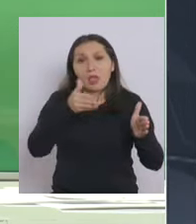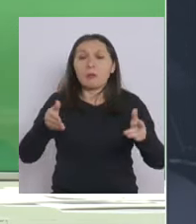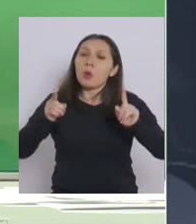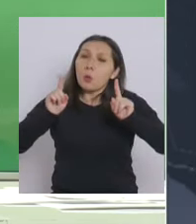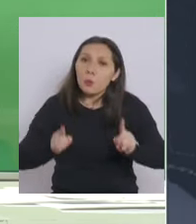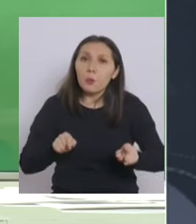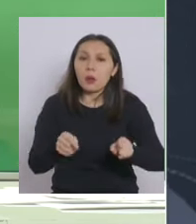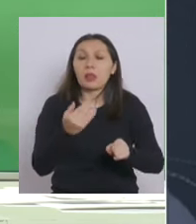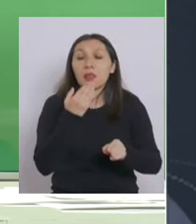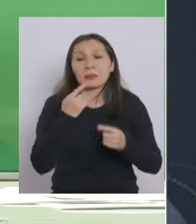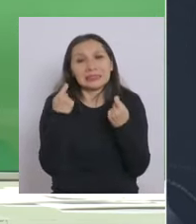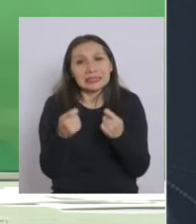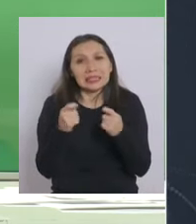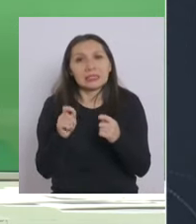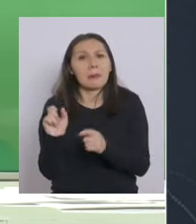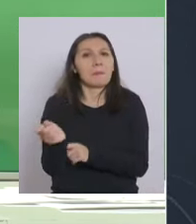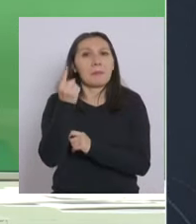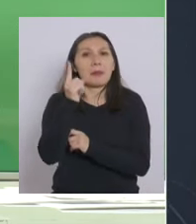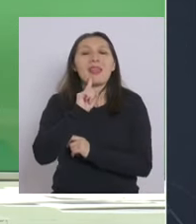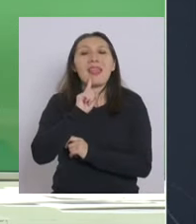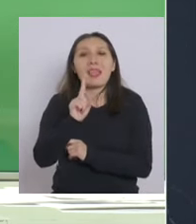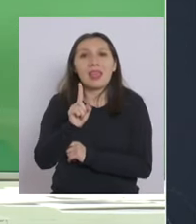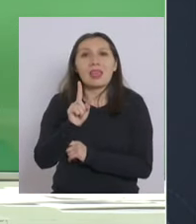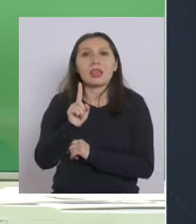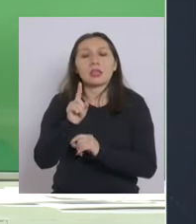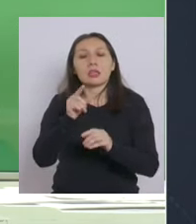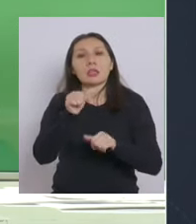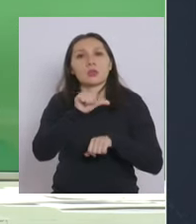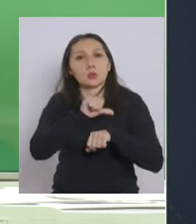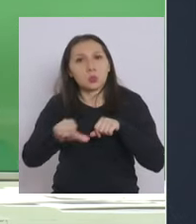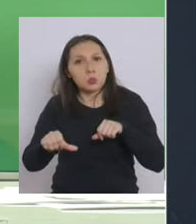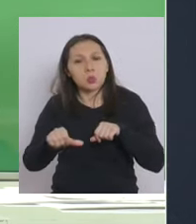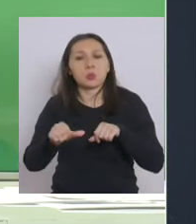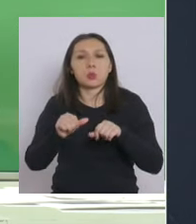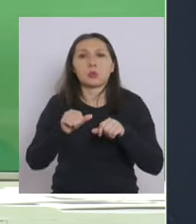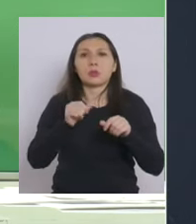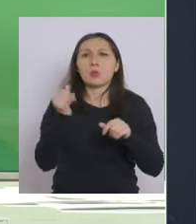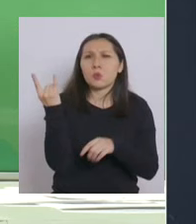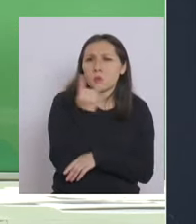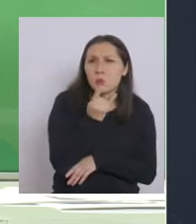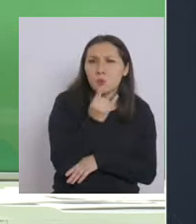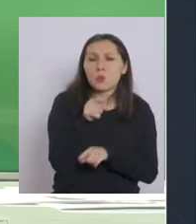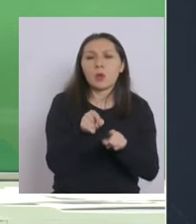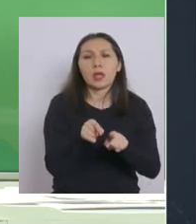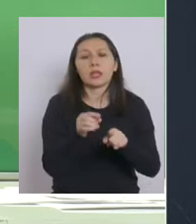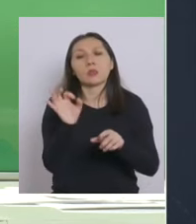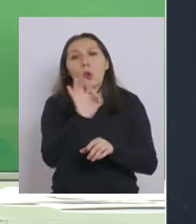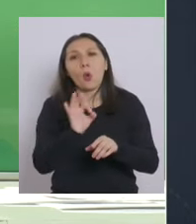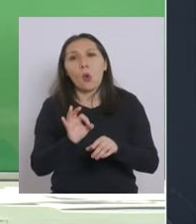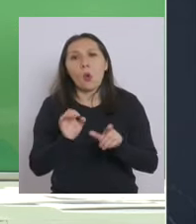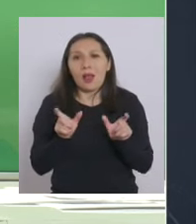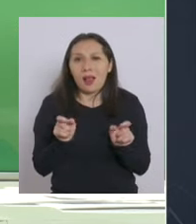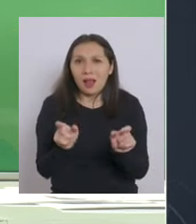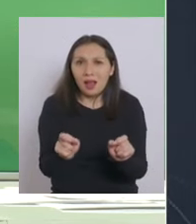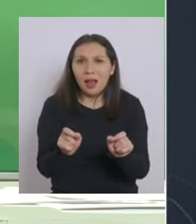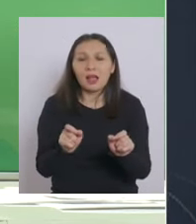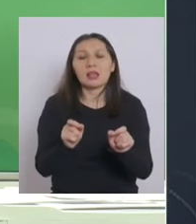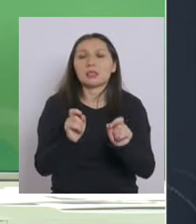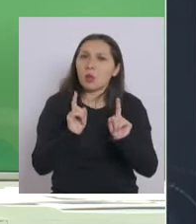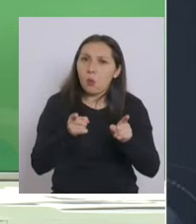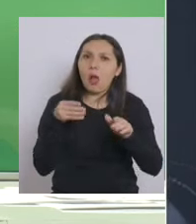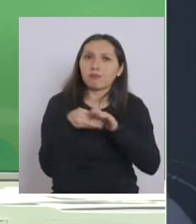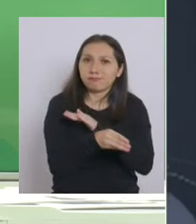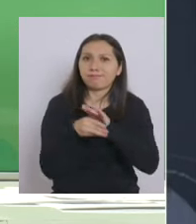hemos intentado privilegiar todas aquellas intervenciones tanto de urgencia como las oncológicas y todas